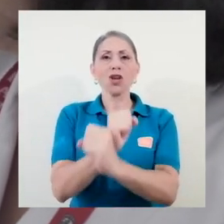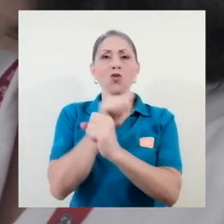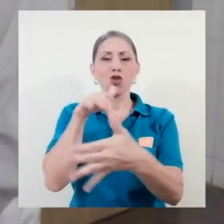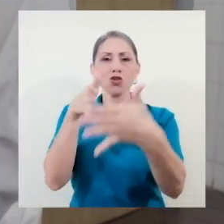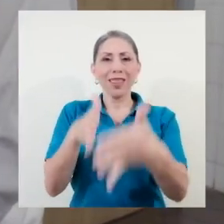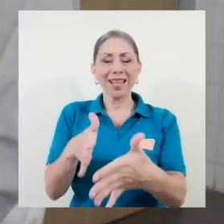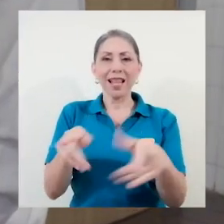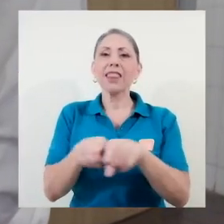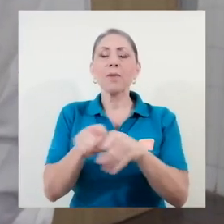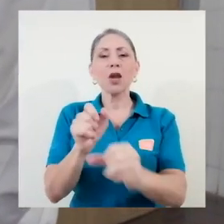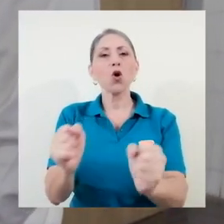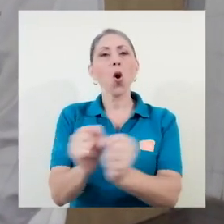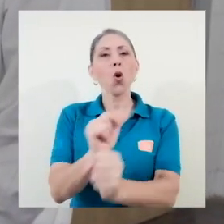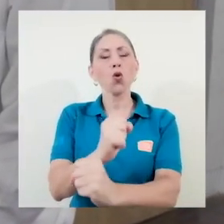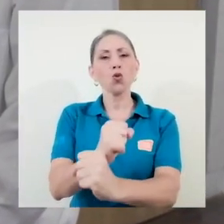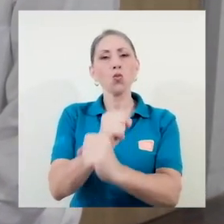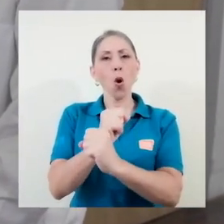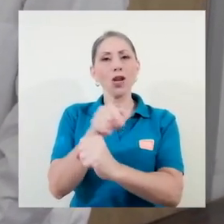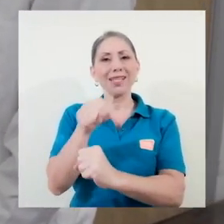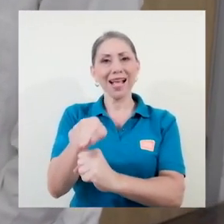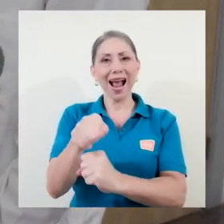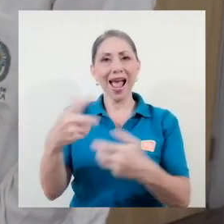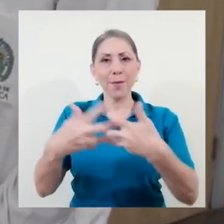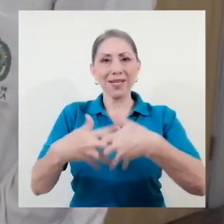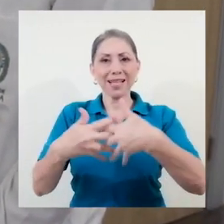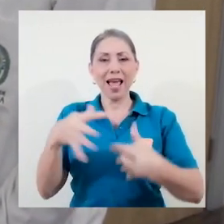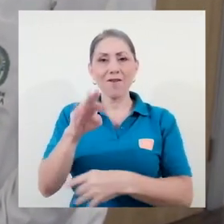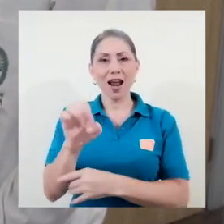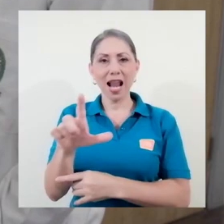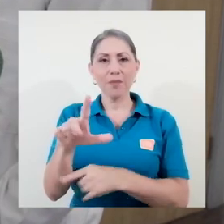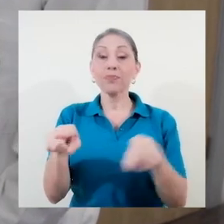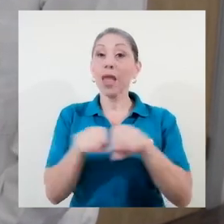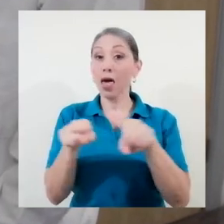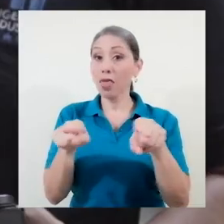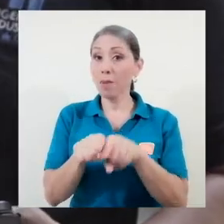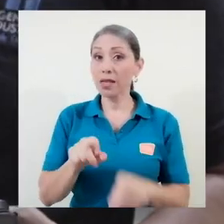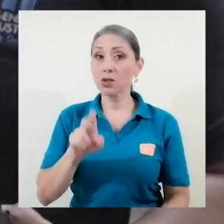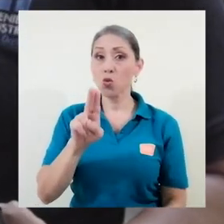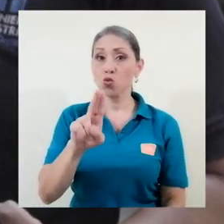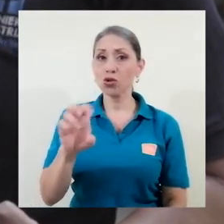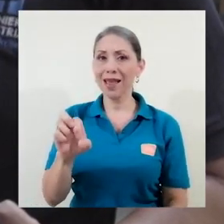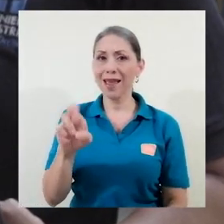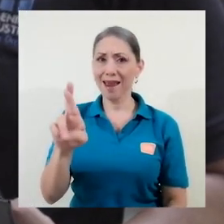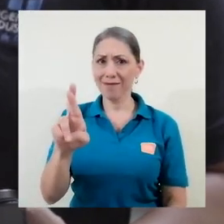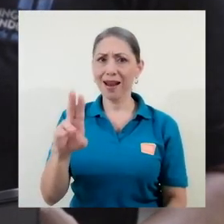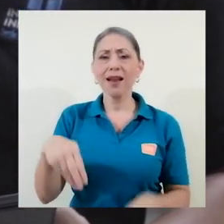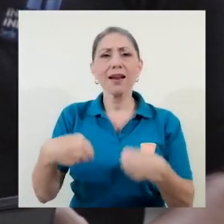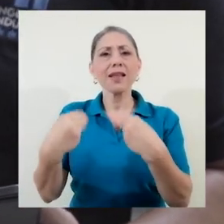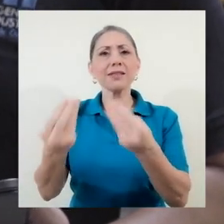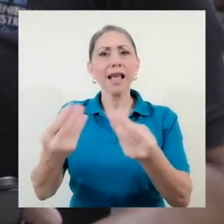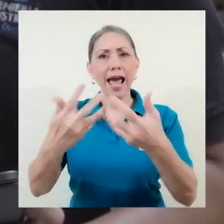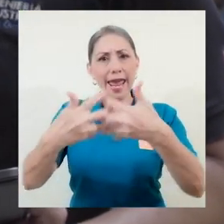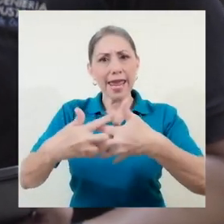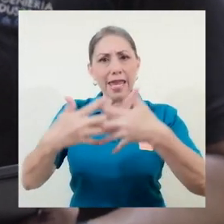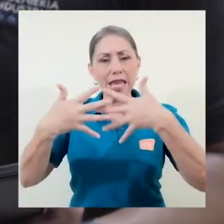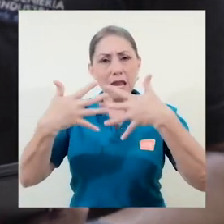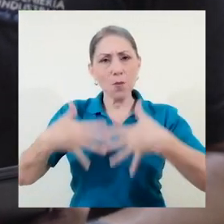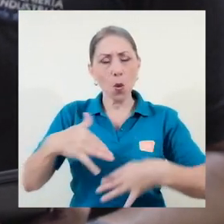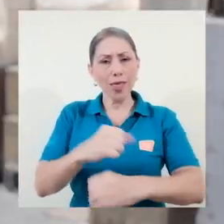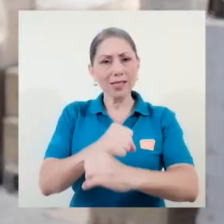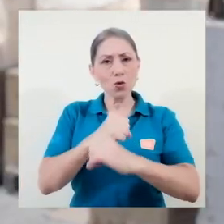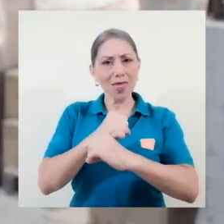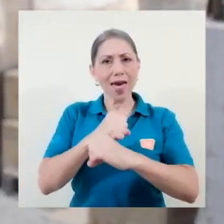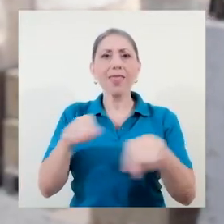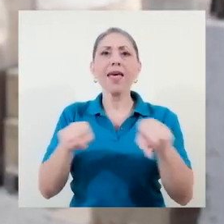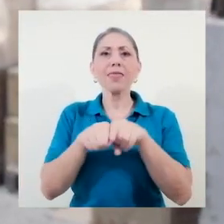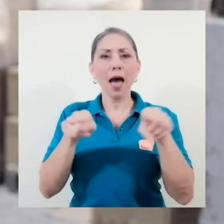la póliza estudiantil y con una póliza empresarial de la FANAL, y además la UCR les brinda equipo de seguridad,